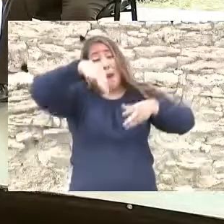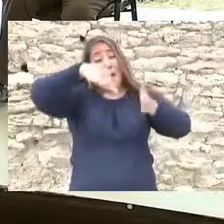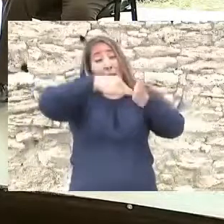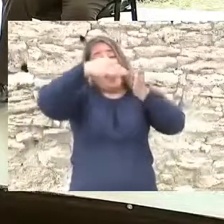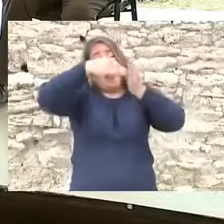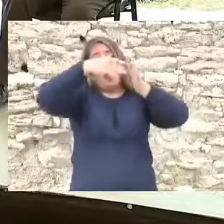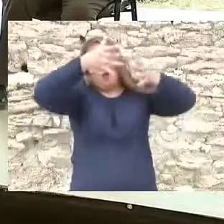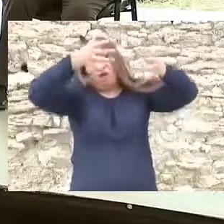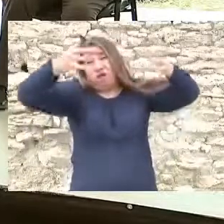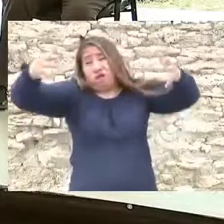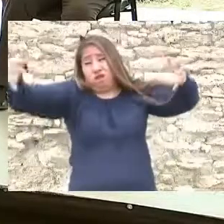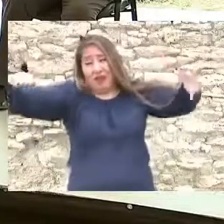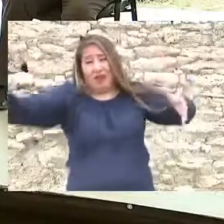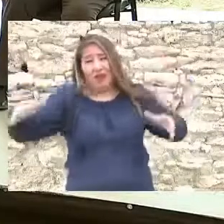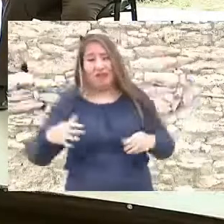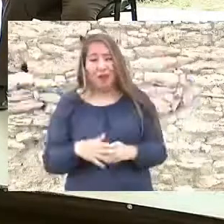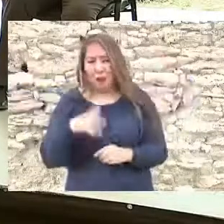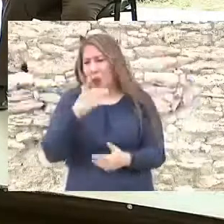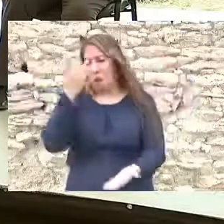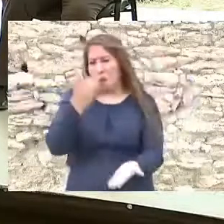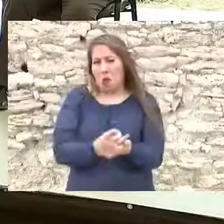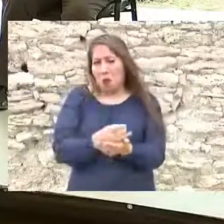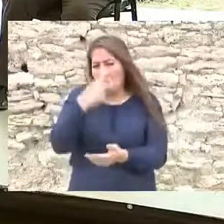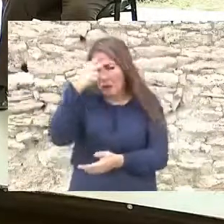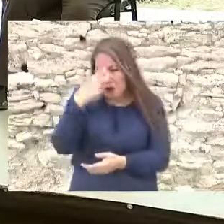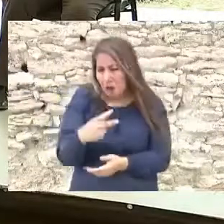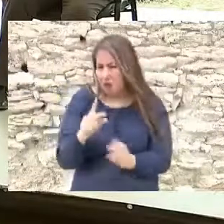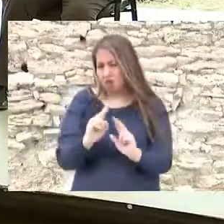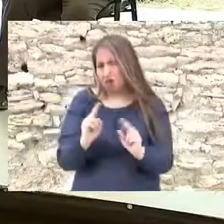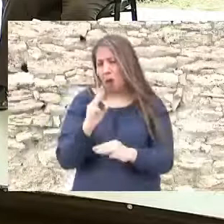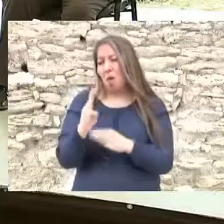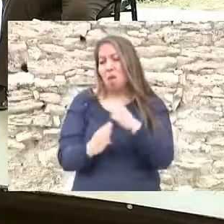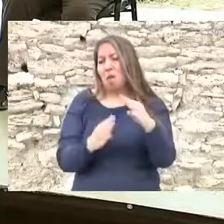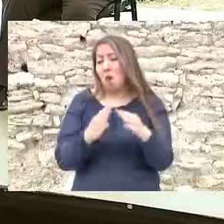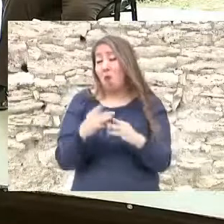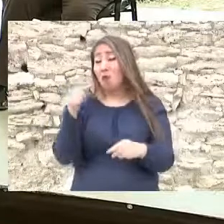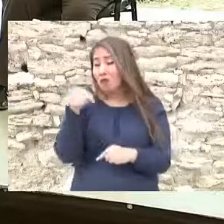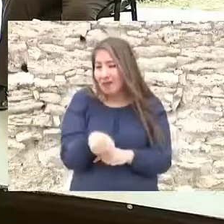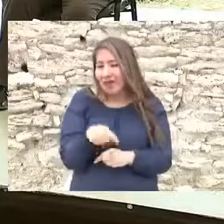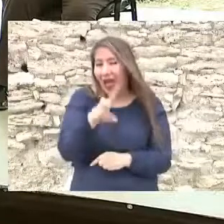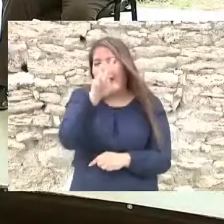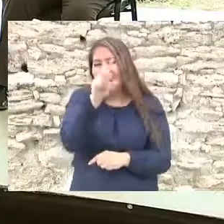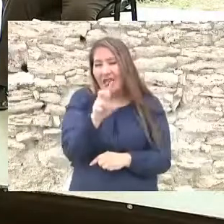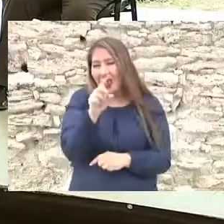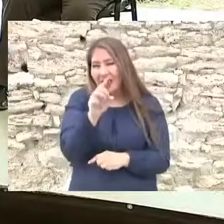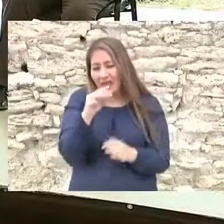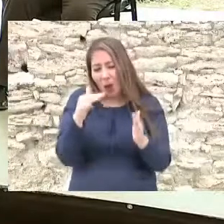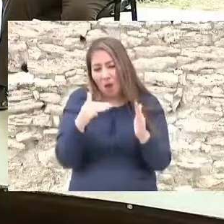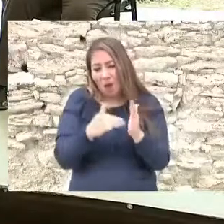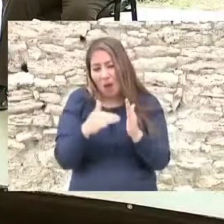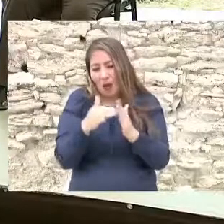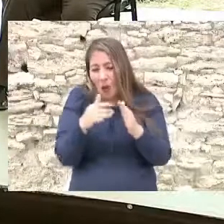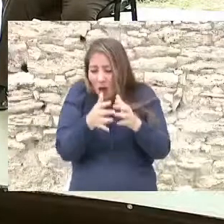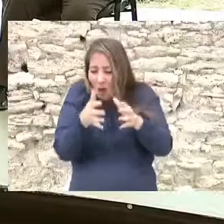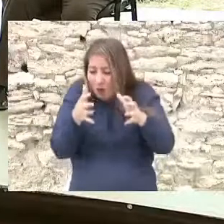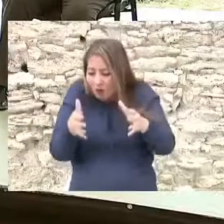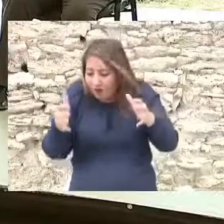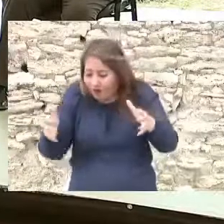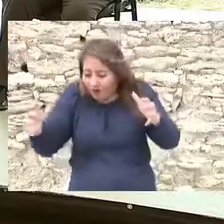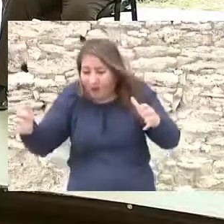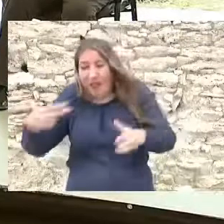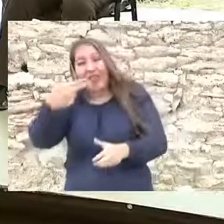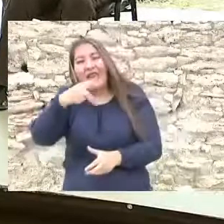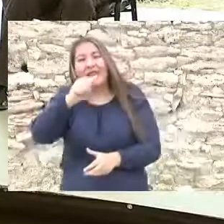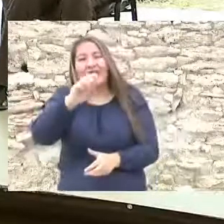mexicanas y los mexicanos. Y no solo para México, sino para el mundo. Estoy hablando de 30 millones de hectáreas terrestres y